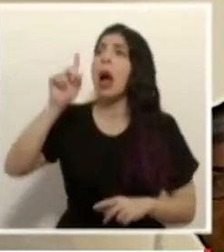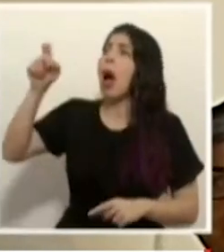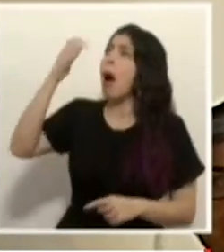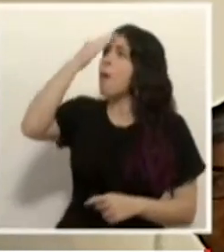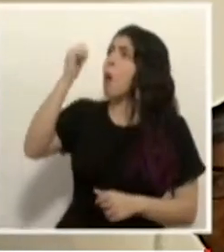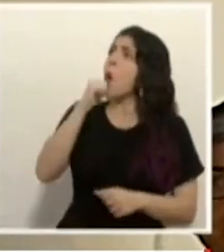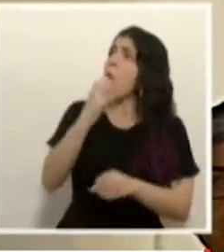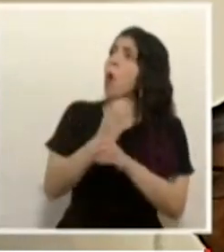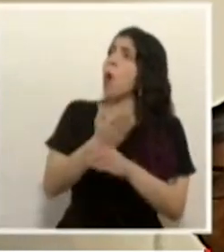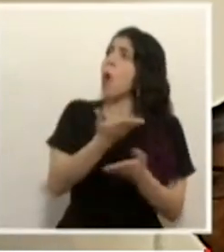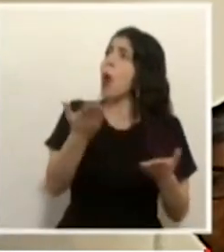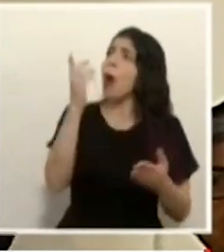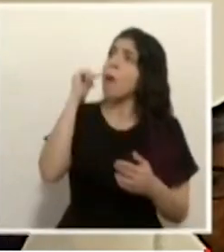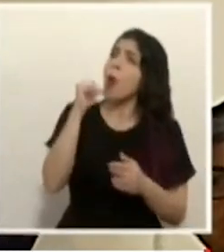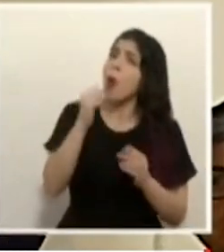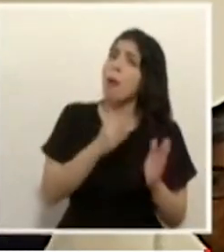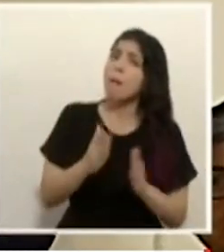eso?